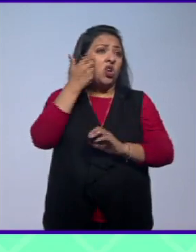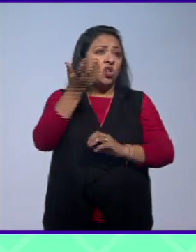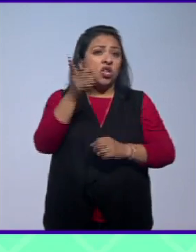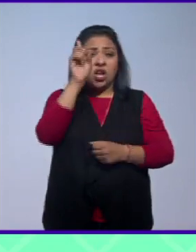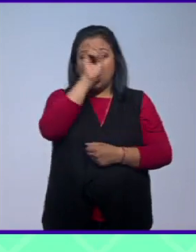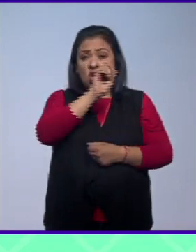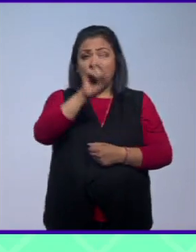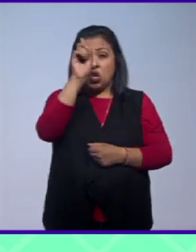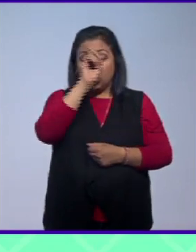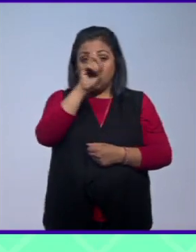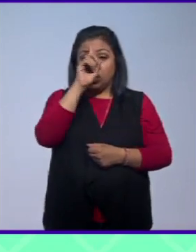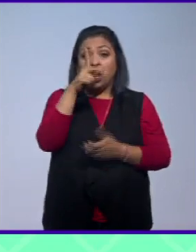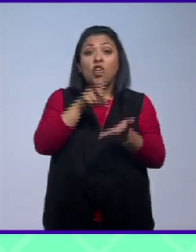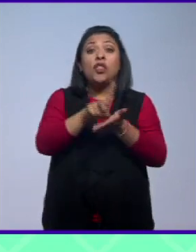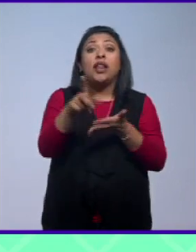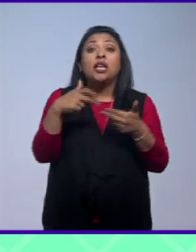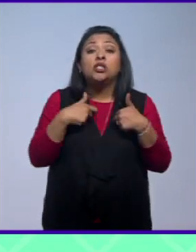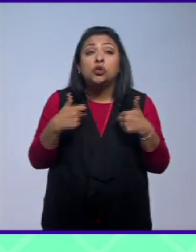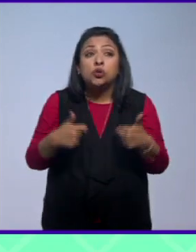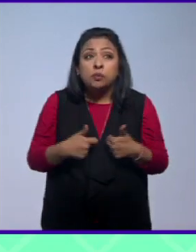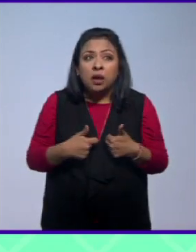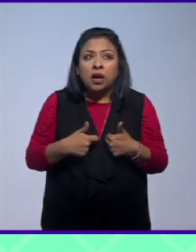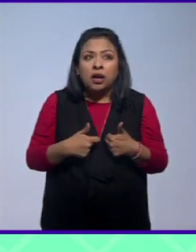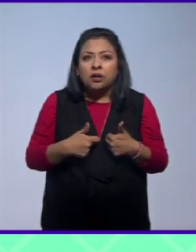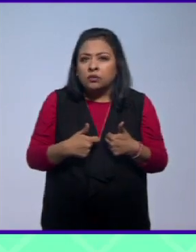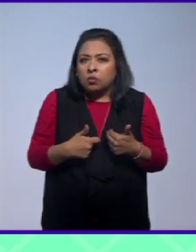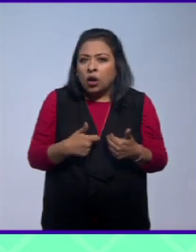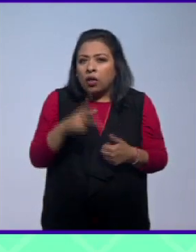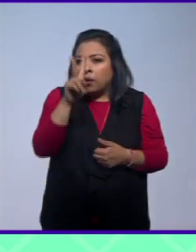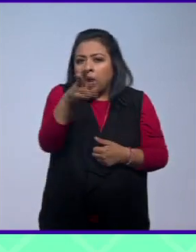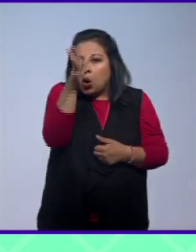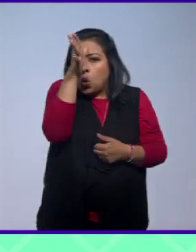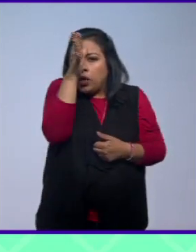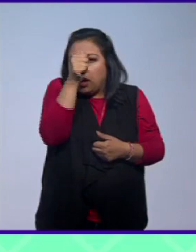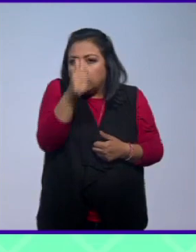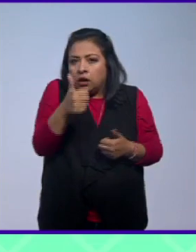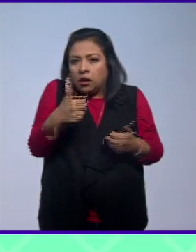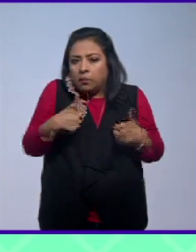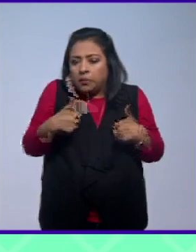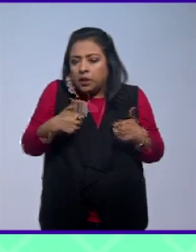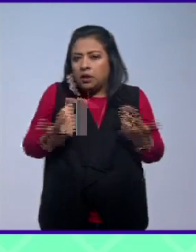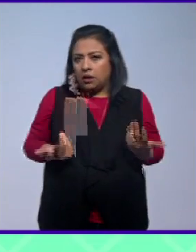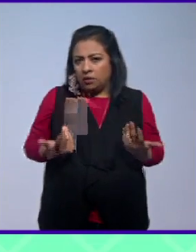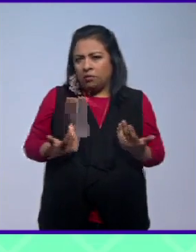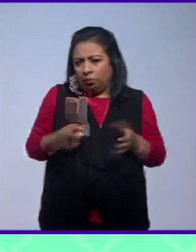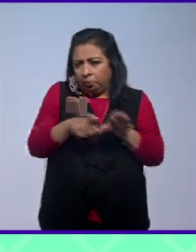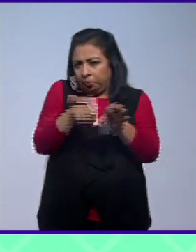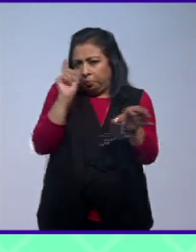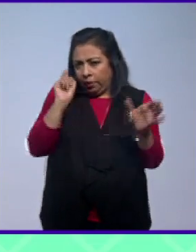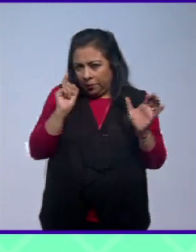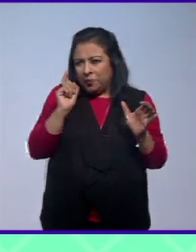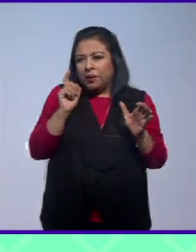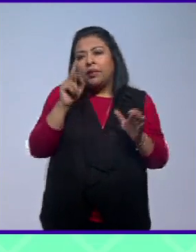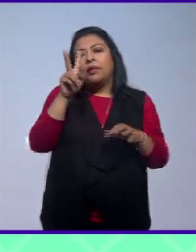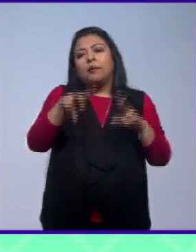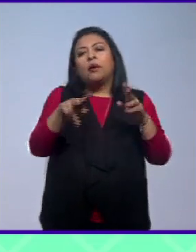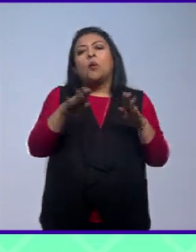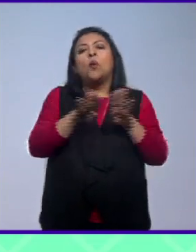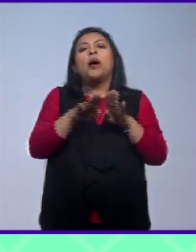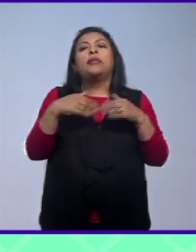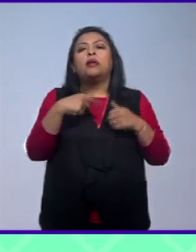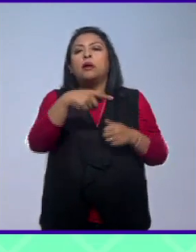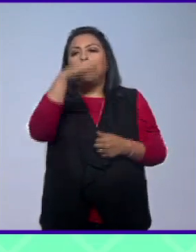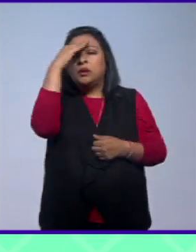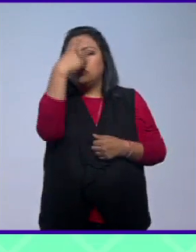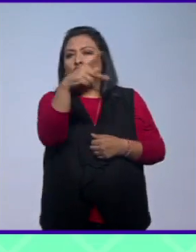Consejo de Derechos Humanos no me dan la razón que sería un poco todo el razonamiento que habría que entender de Donald Trump no